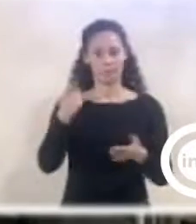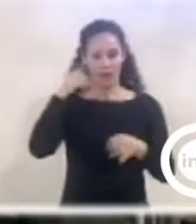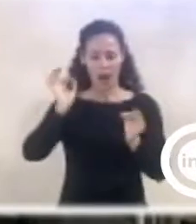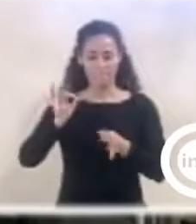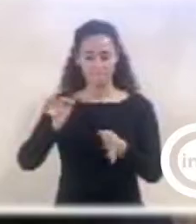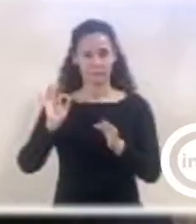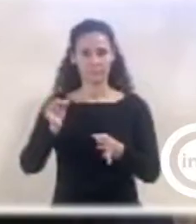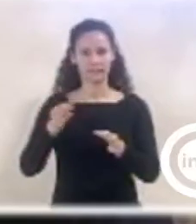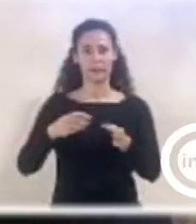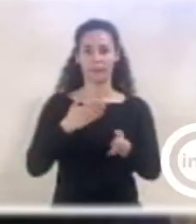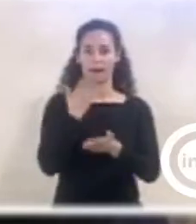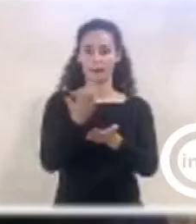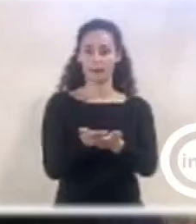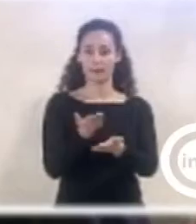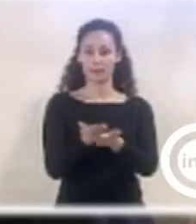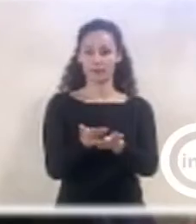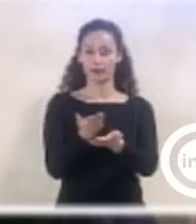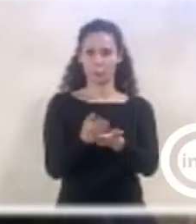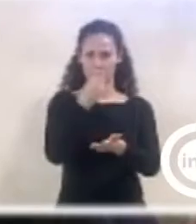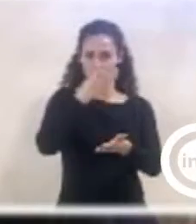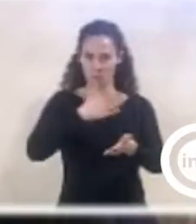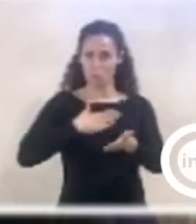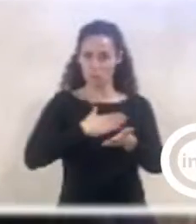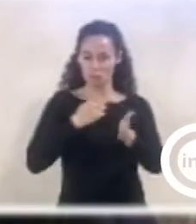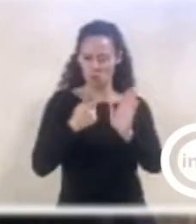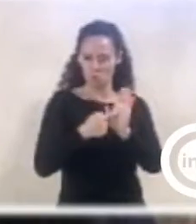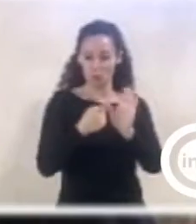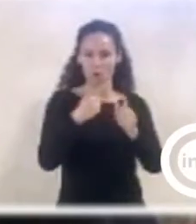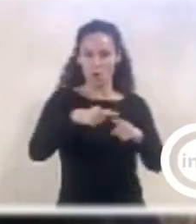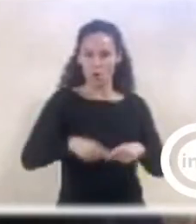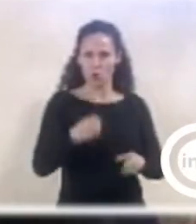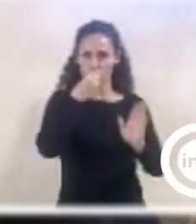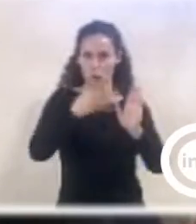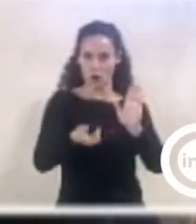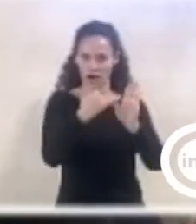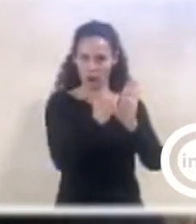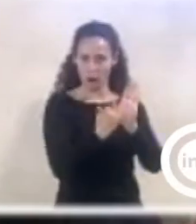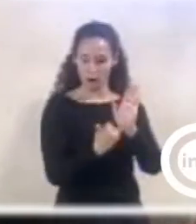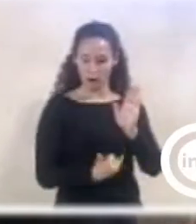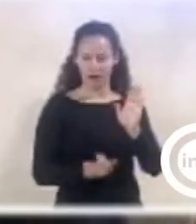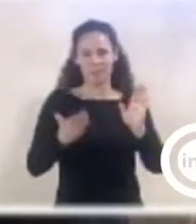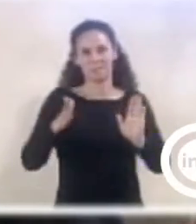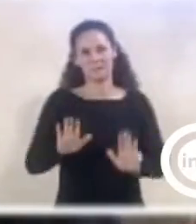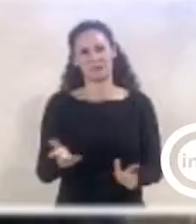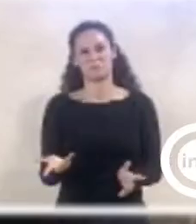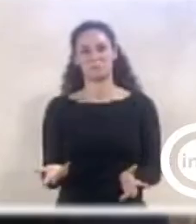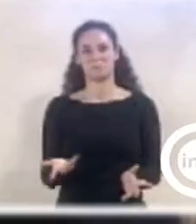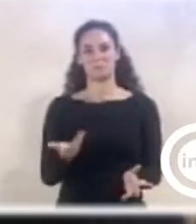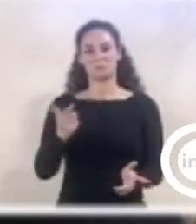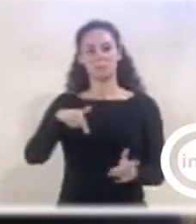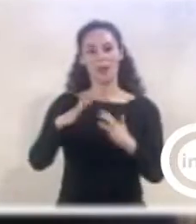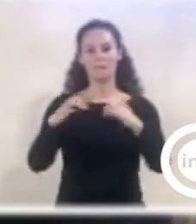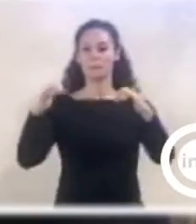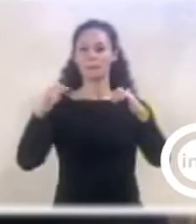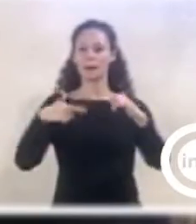es una simpleza y un infantilismo pretender que los plenos del